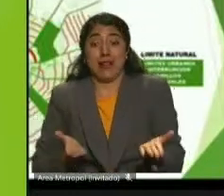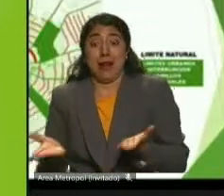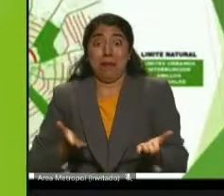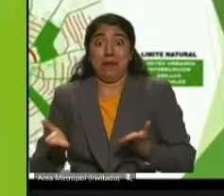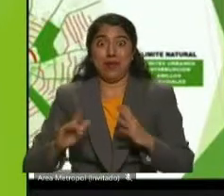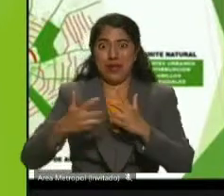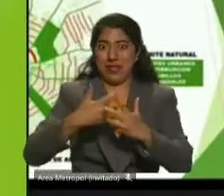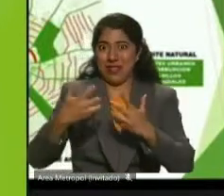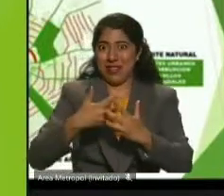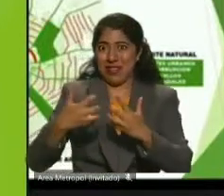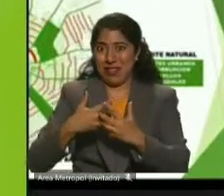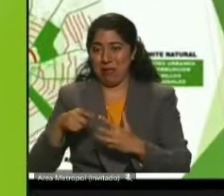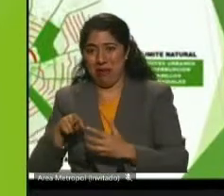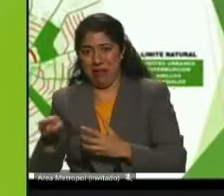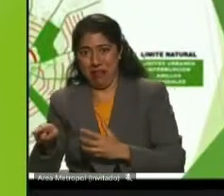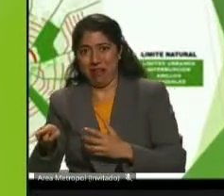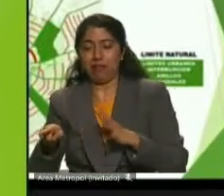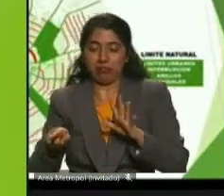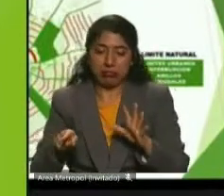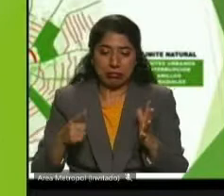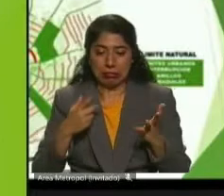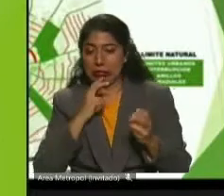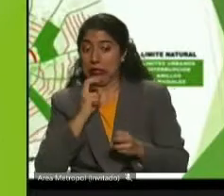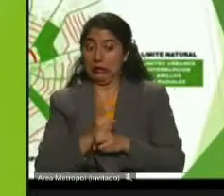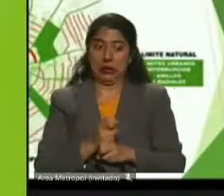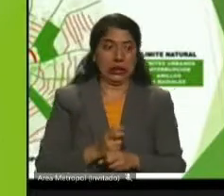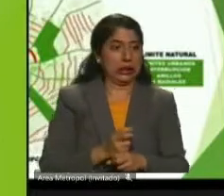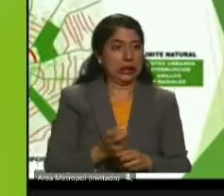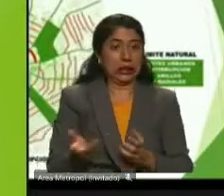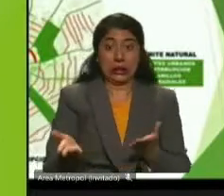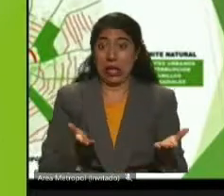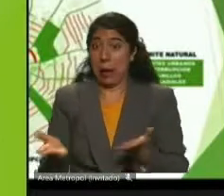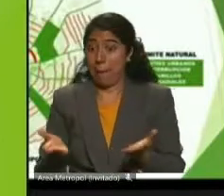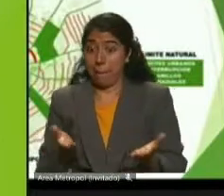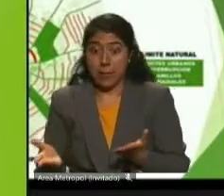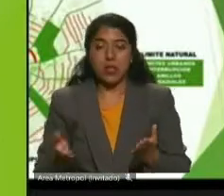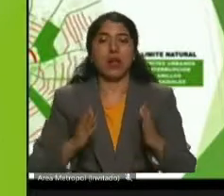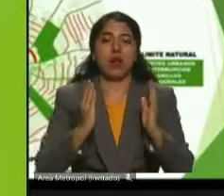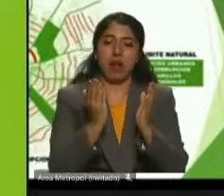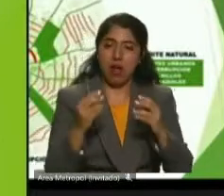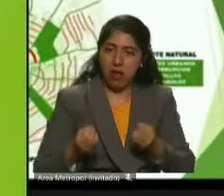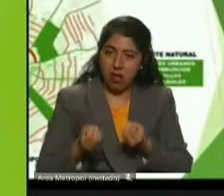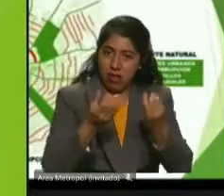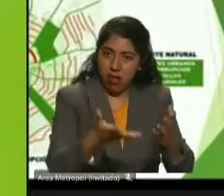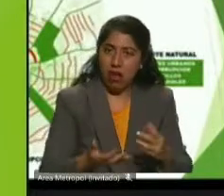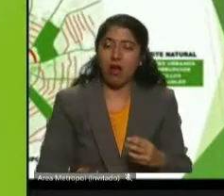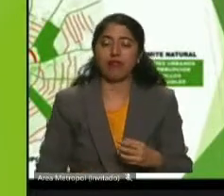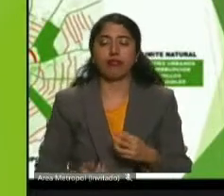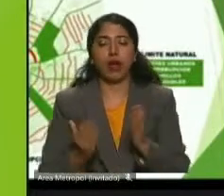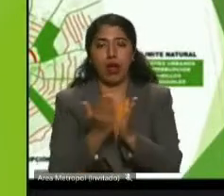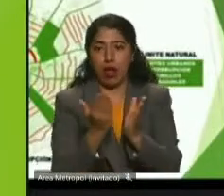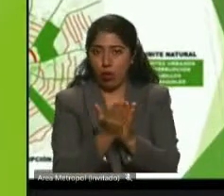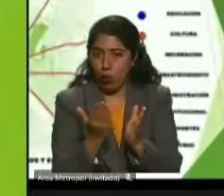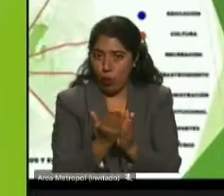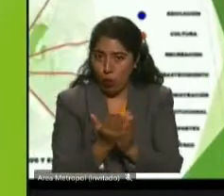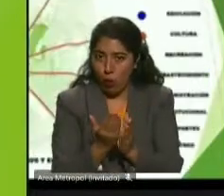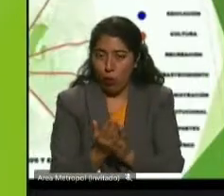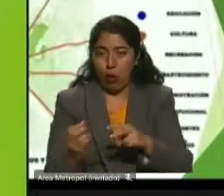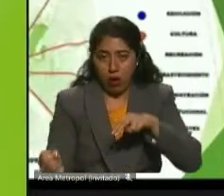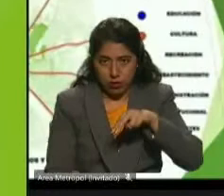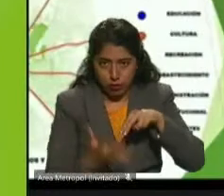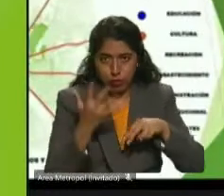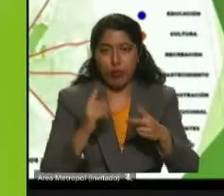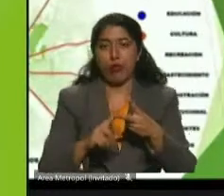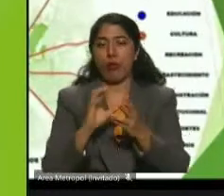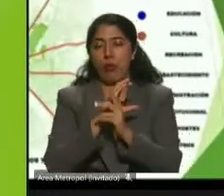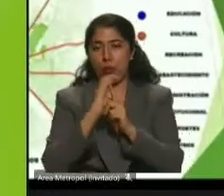logramos fue desconcentrar todos estos servicios referidos a la educación, cultura, recreación, hicimos